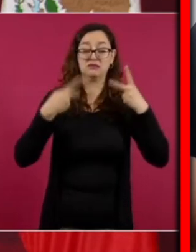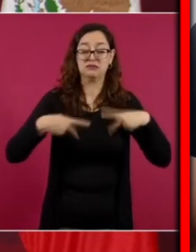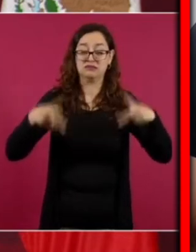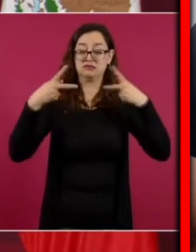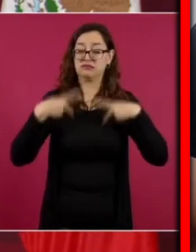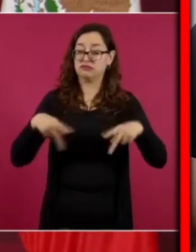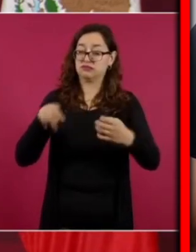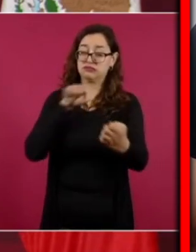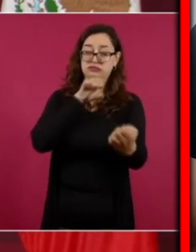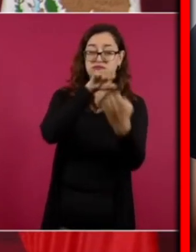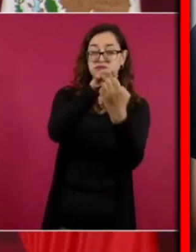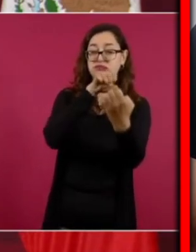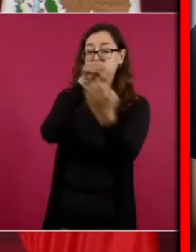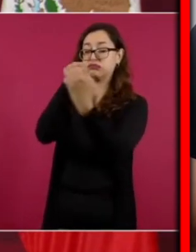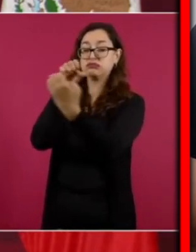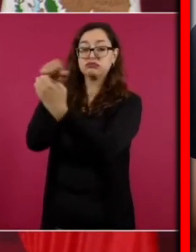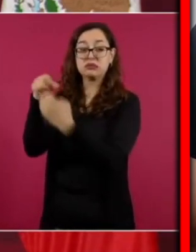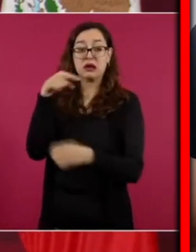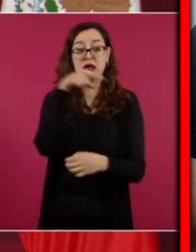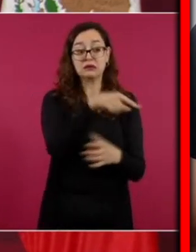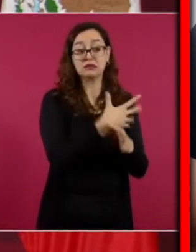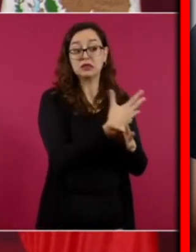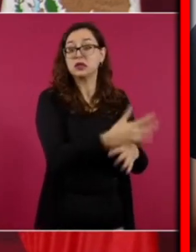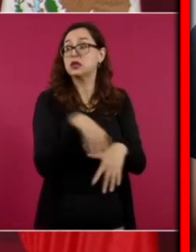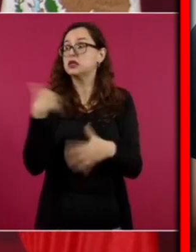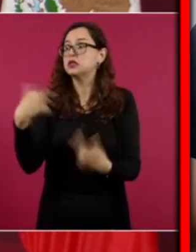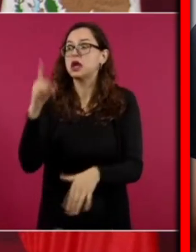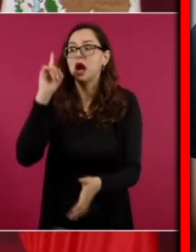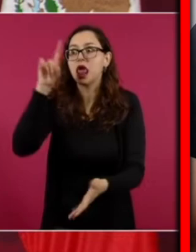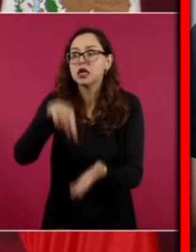de que iba a desaparecer el INE